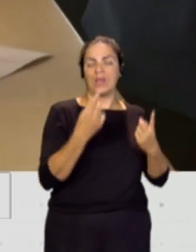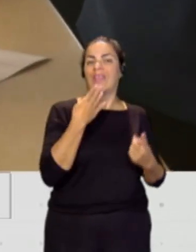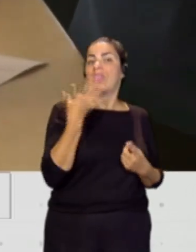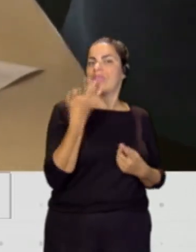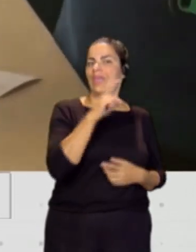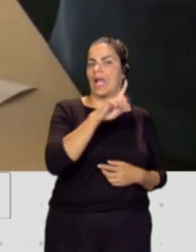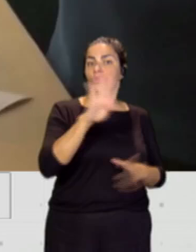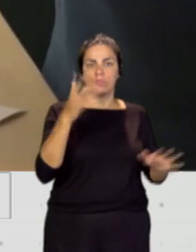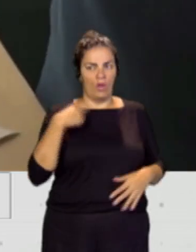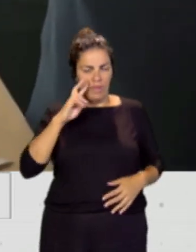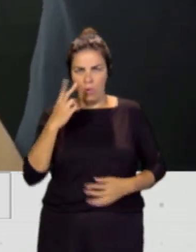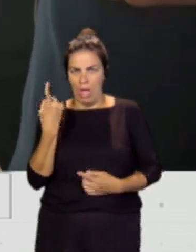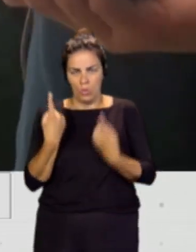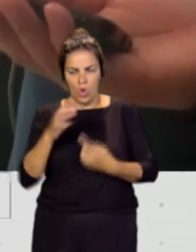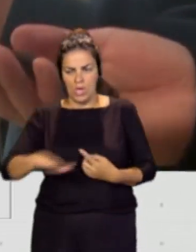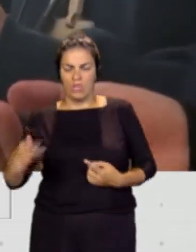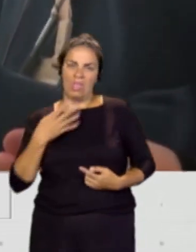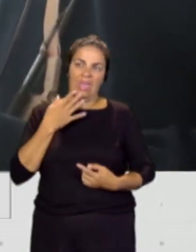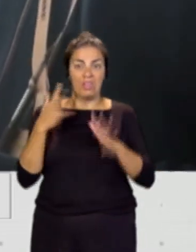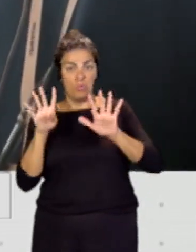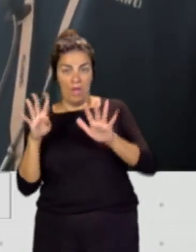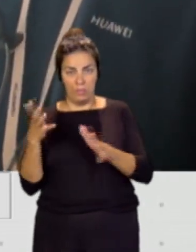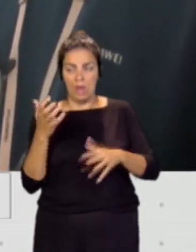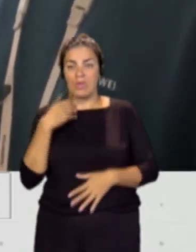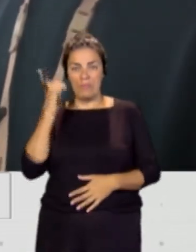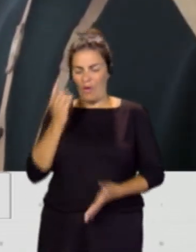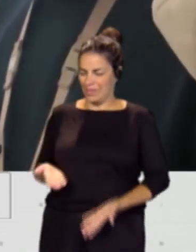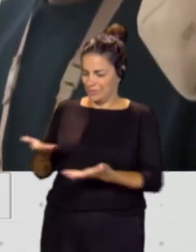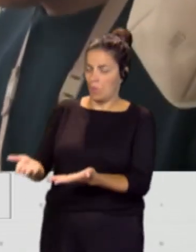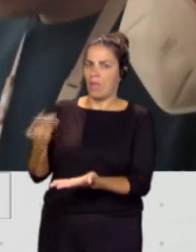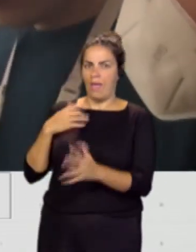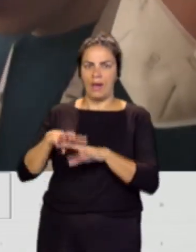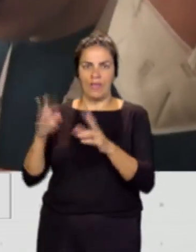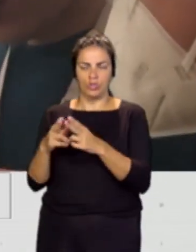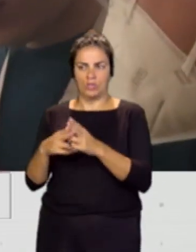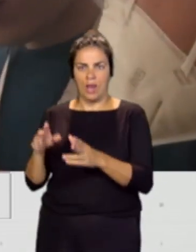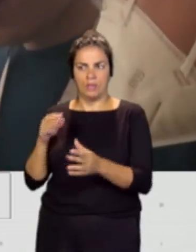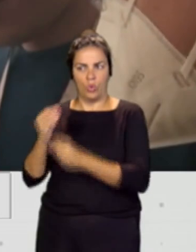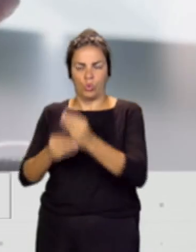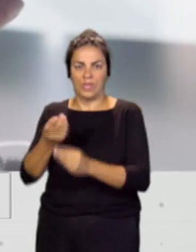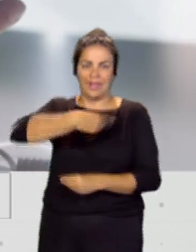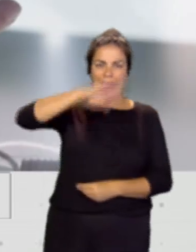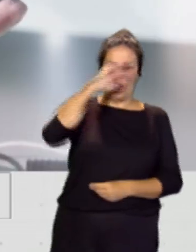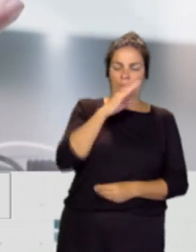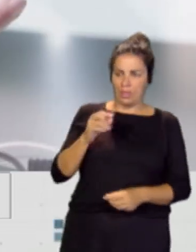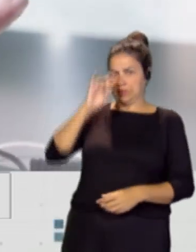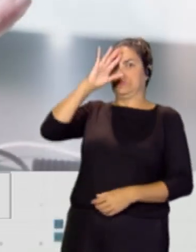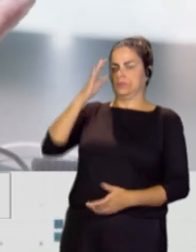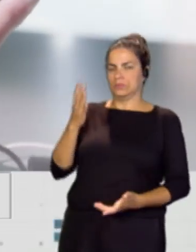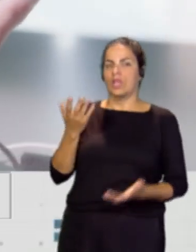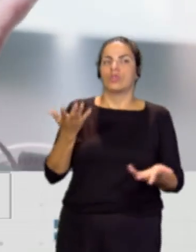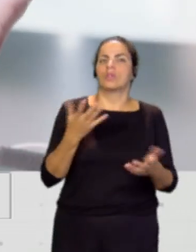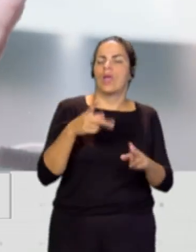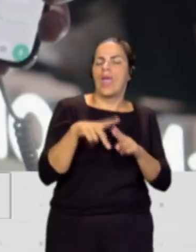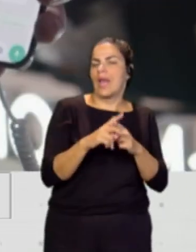9 años que reciben su primer móvil ya están conectados a una red social y los padres incluso se sorprenden de ello. Entonces, ¿qué herramientas se pueden